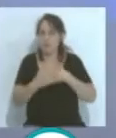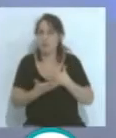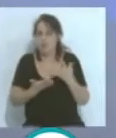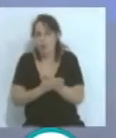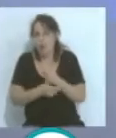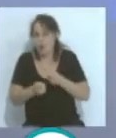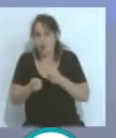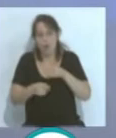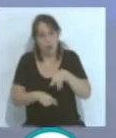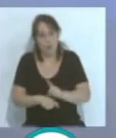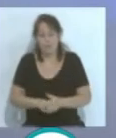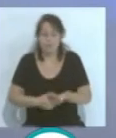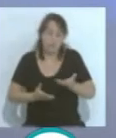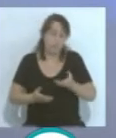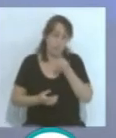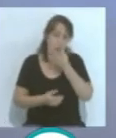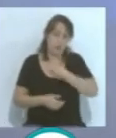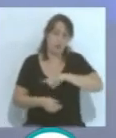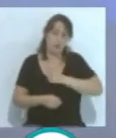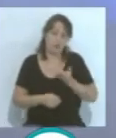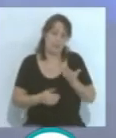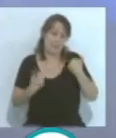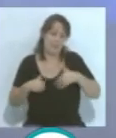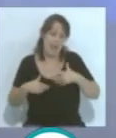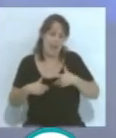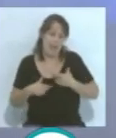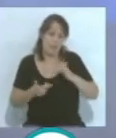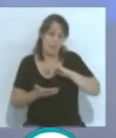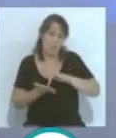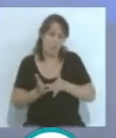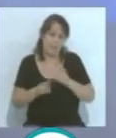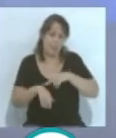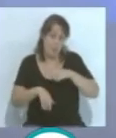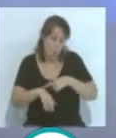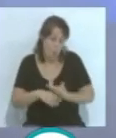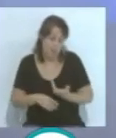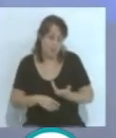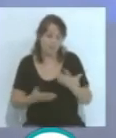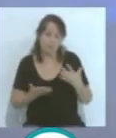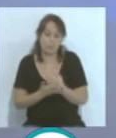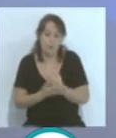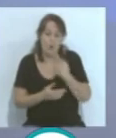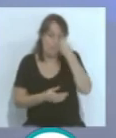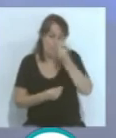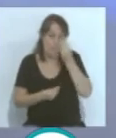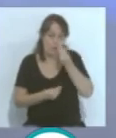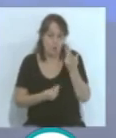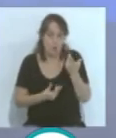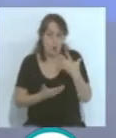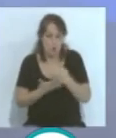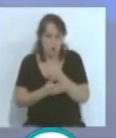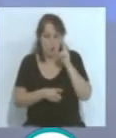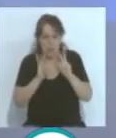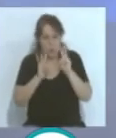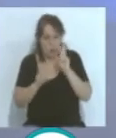Bueno, nosotros ya lo hemos quedado sin tiempo, la verdad que ha sido creo que bastante productivo lo que hemos estado viendo,